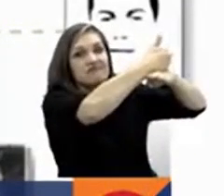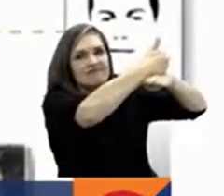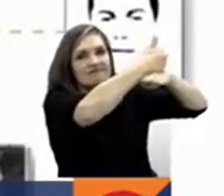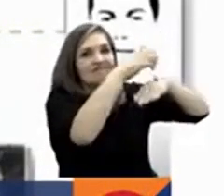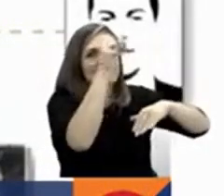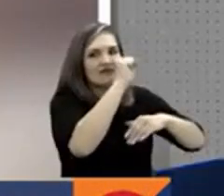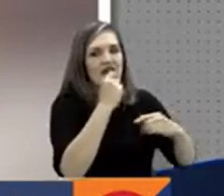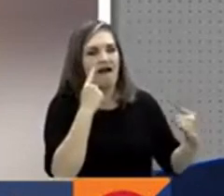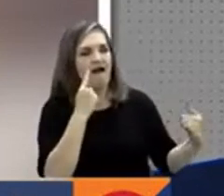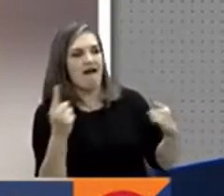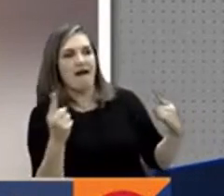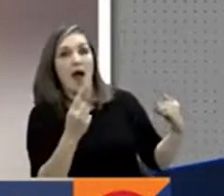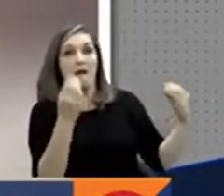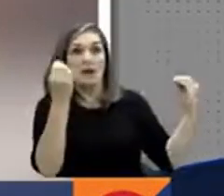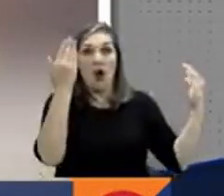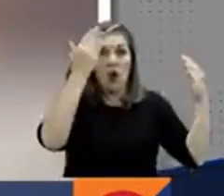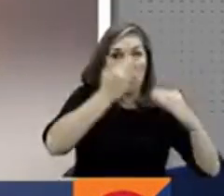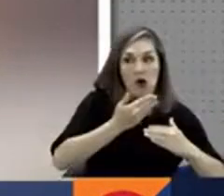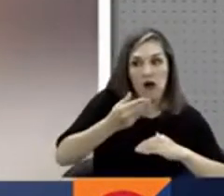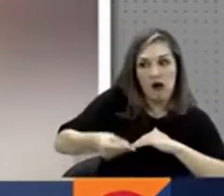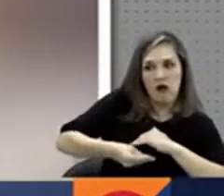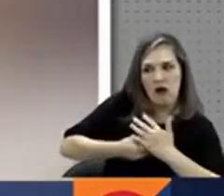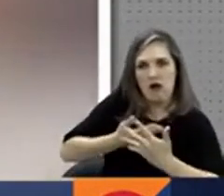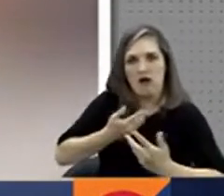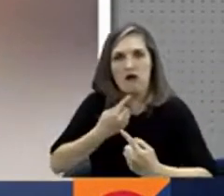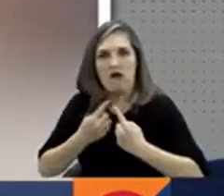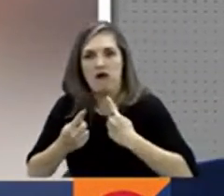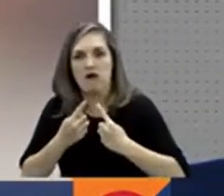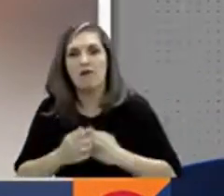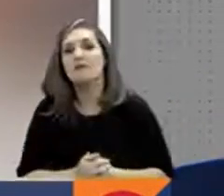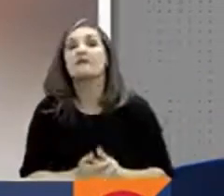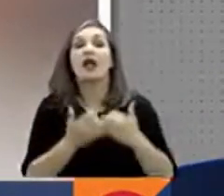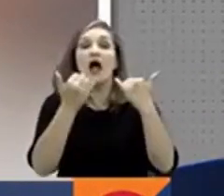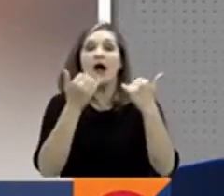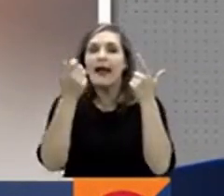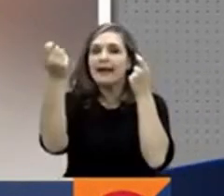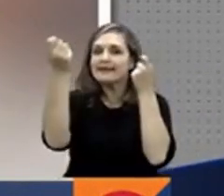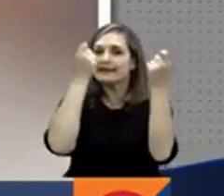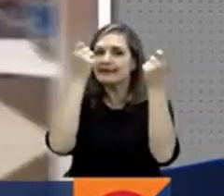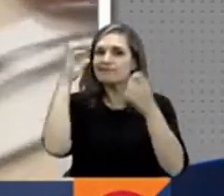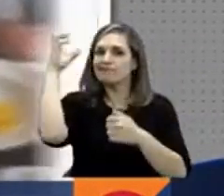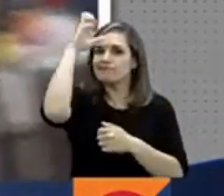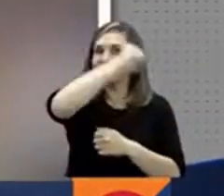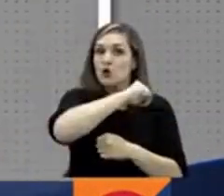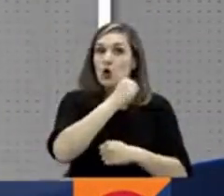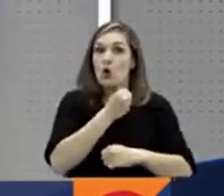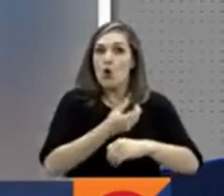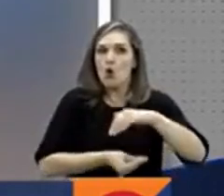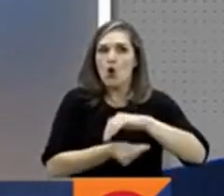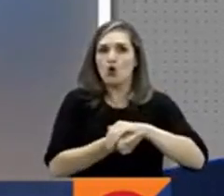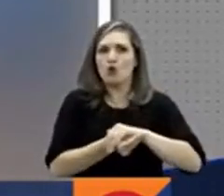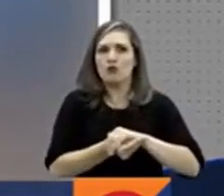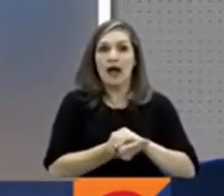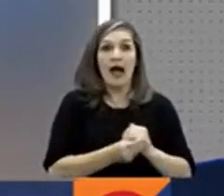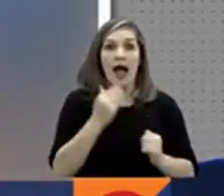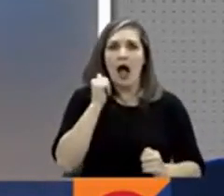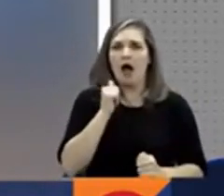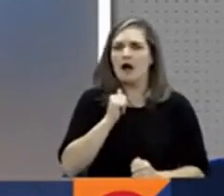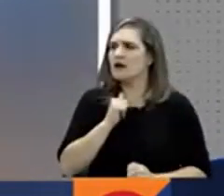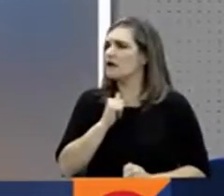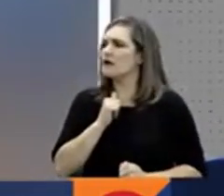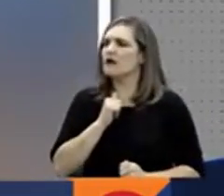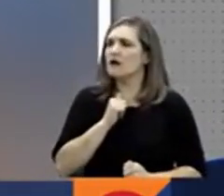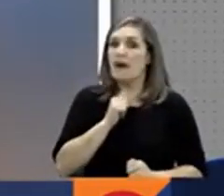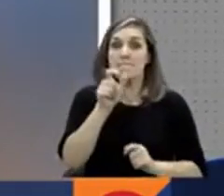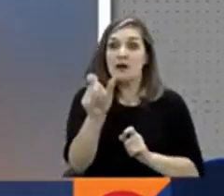de persuadir a las víctimas. Dentro de las estrategias que, según la Fiscalía, eran corruptas, estaba ordenar interceptaciones de manera ilegal a personas